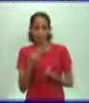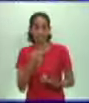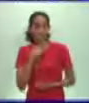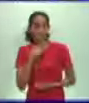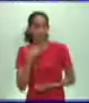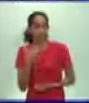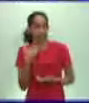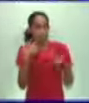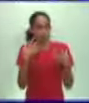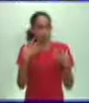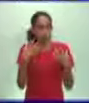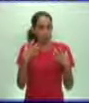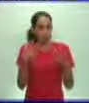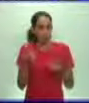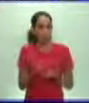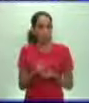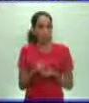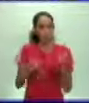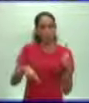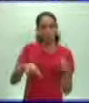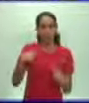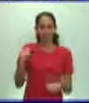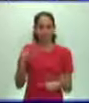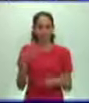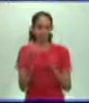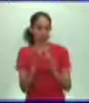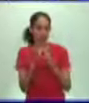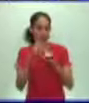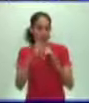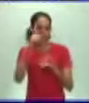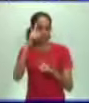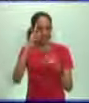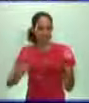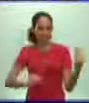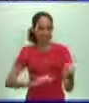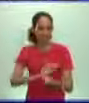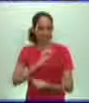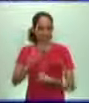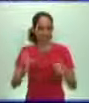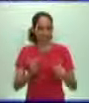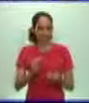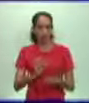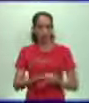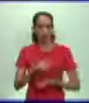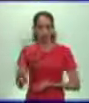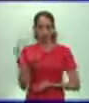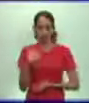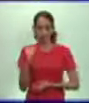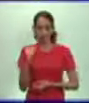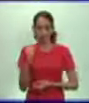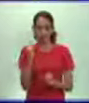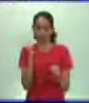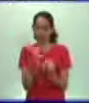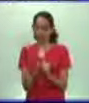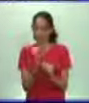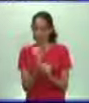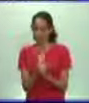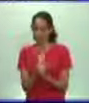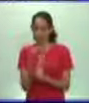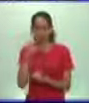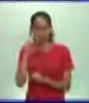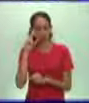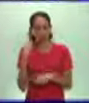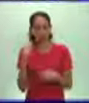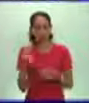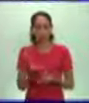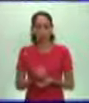de manifestación en contra, reitero, de esa actitud y de esa postura explotadora que asumía la Iglesia Católica en ese